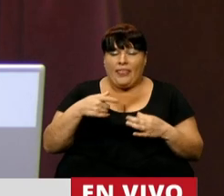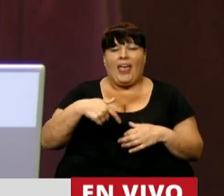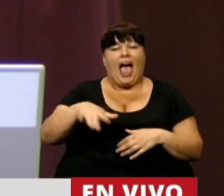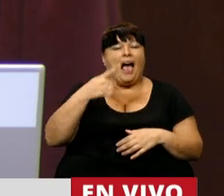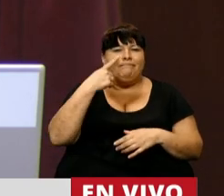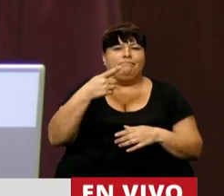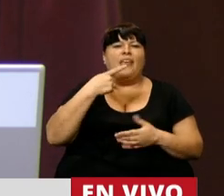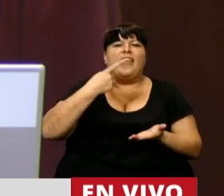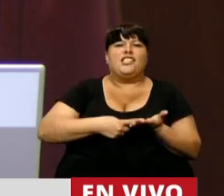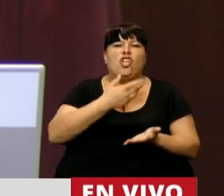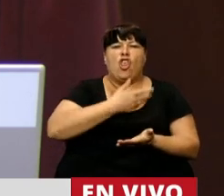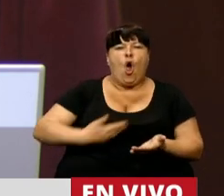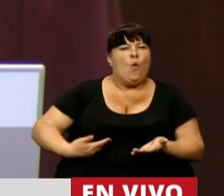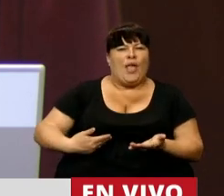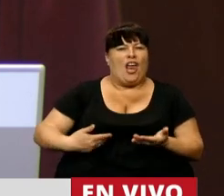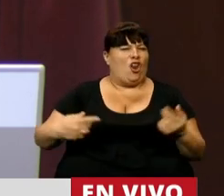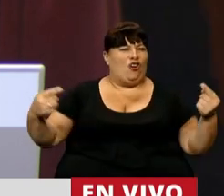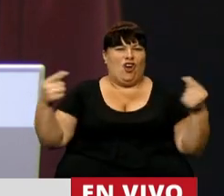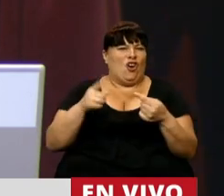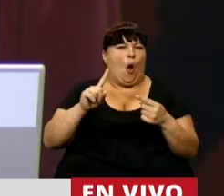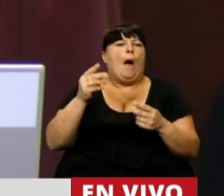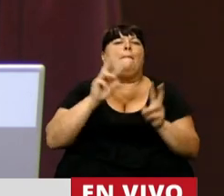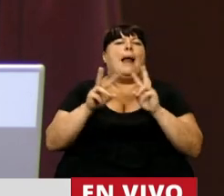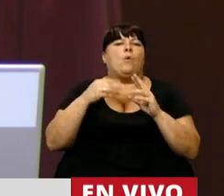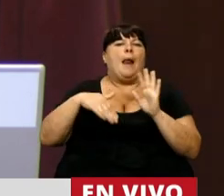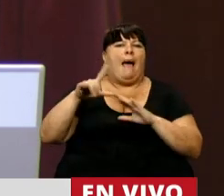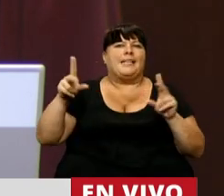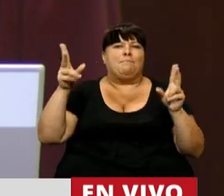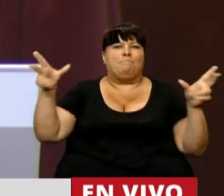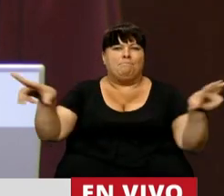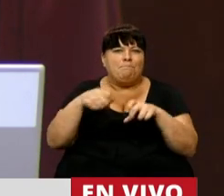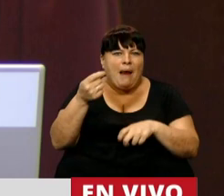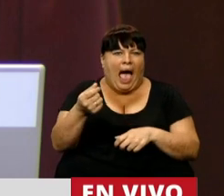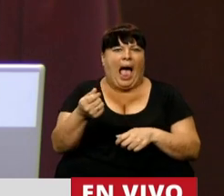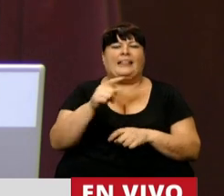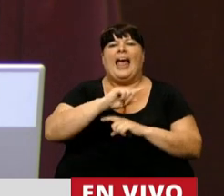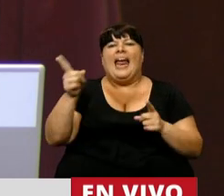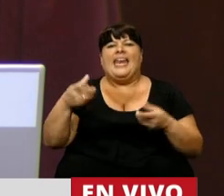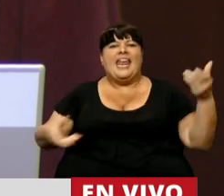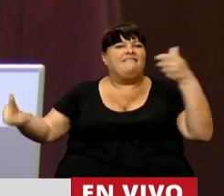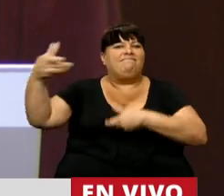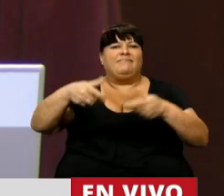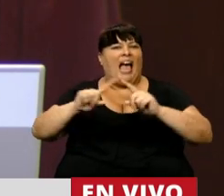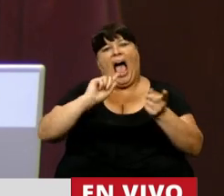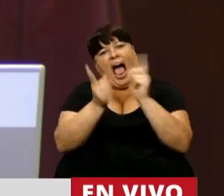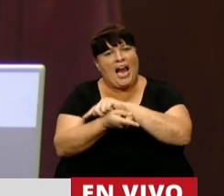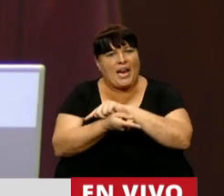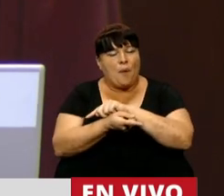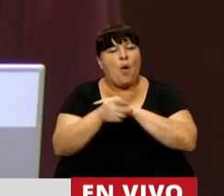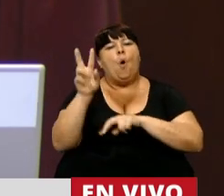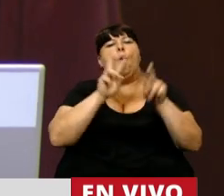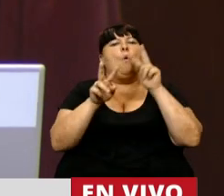medidas que vamos viendo que toma el gobierno, no va en dirección de aumentar los ingresos ni aumentar las inversiones, por el contrario,